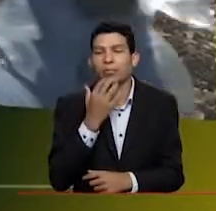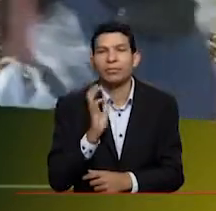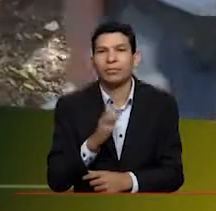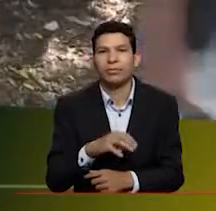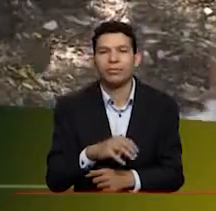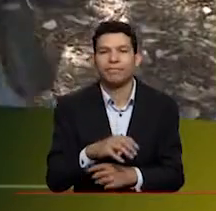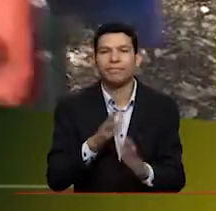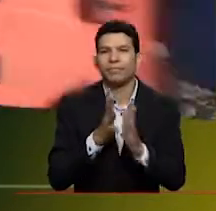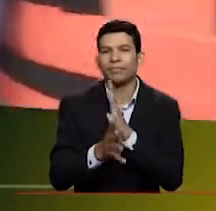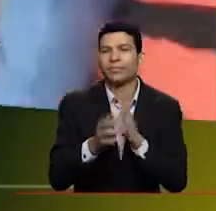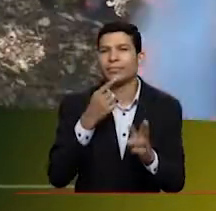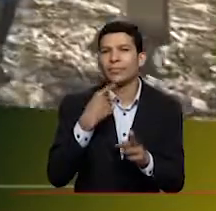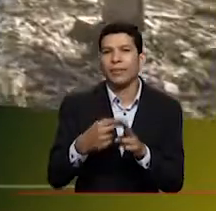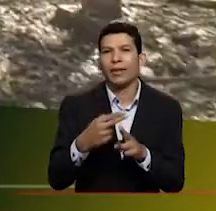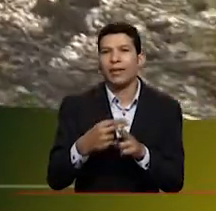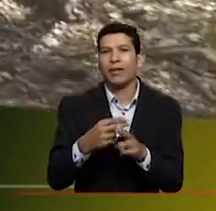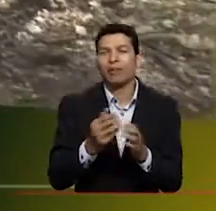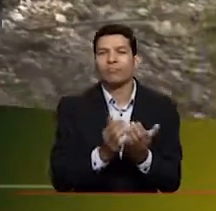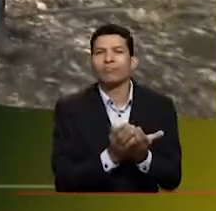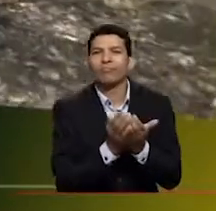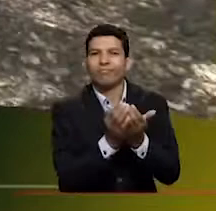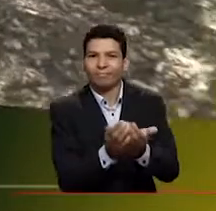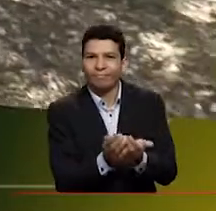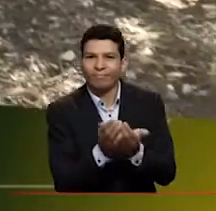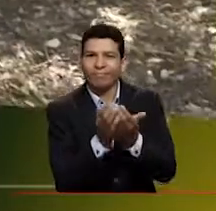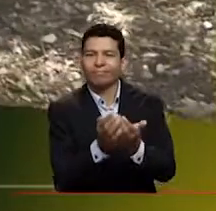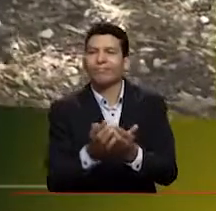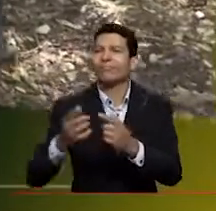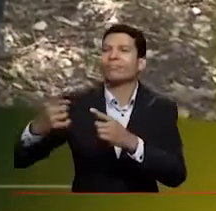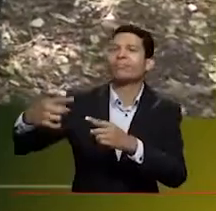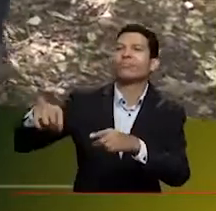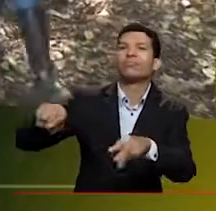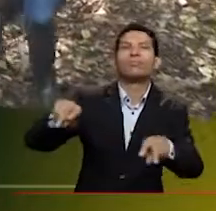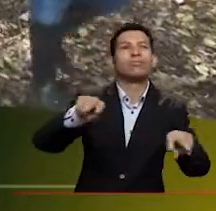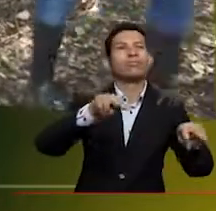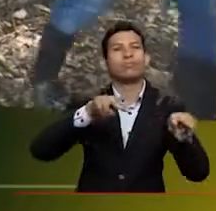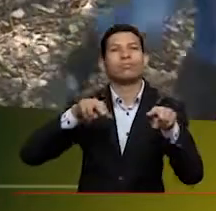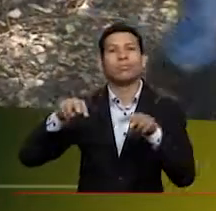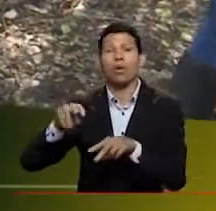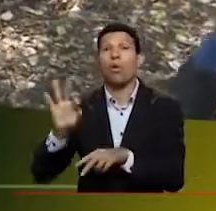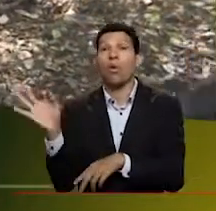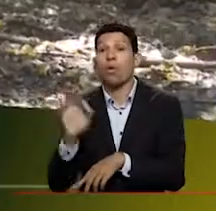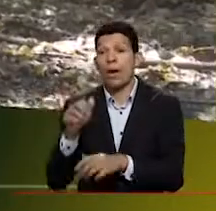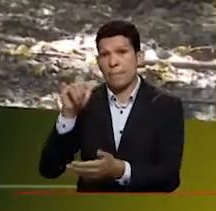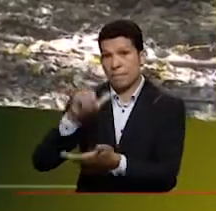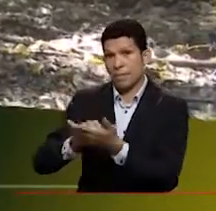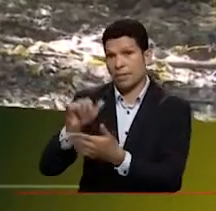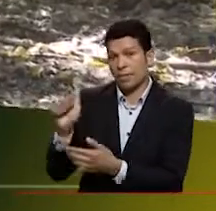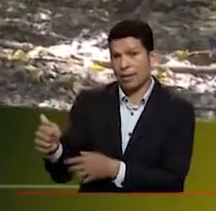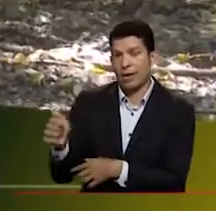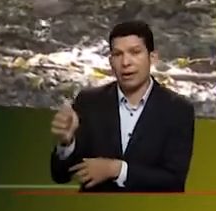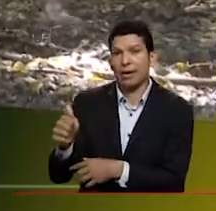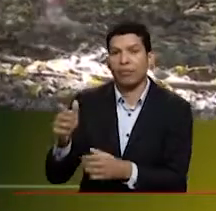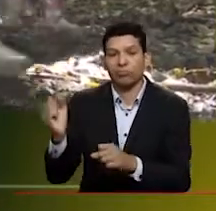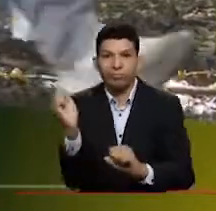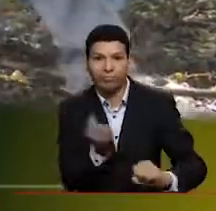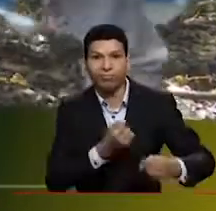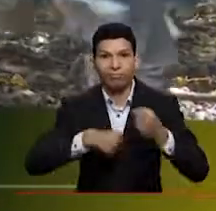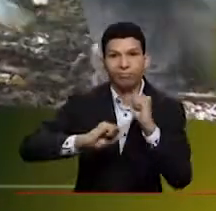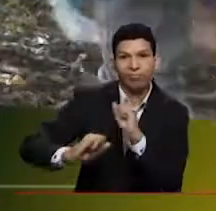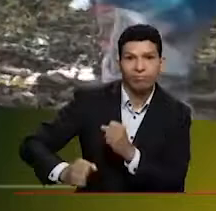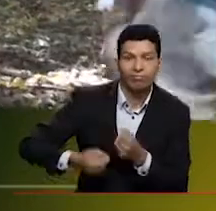se llama eso? Balsas para recorrer la laguna, o incluso ahí mismo en la Madre Vieja, en la Marina, hay kayak, es que llaman eso.